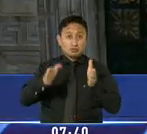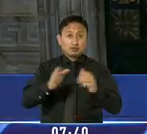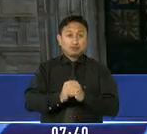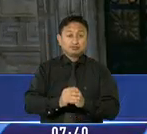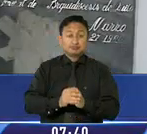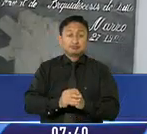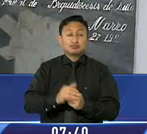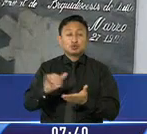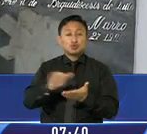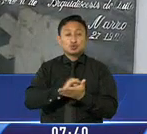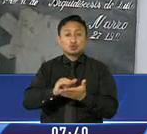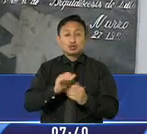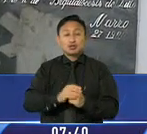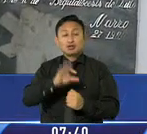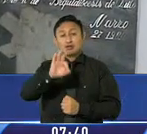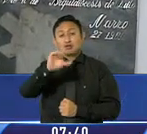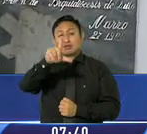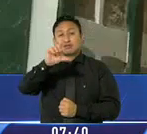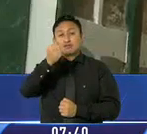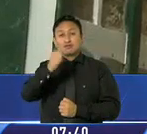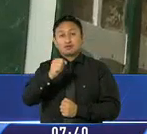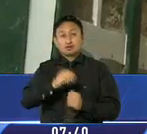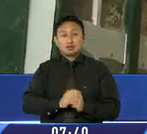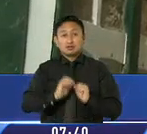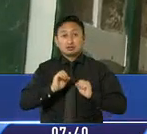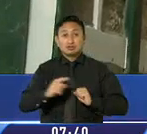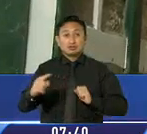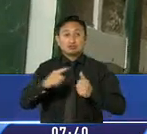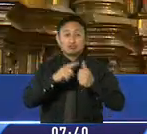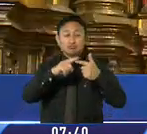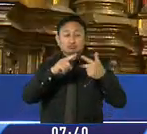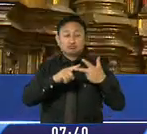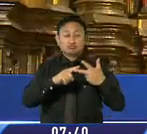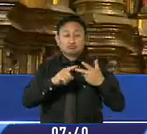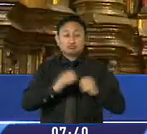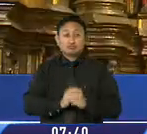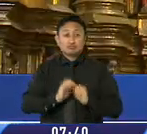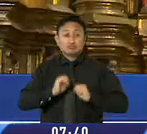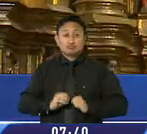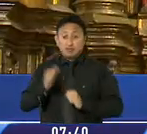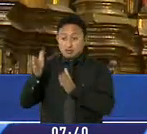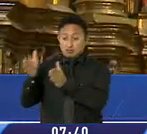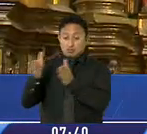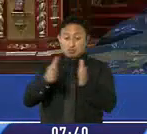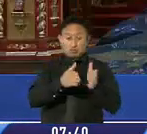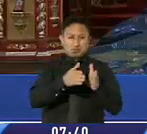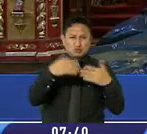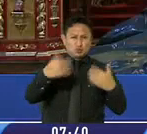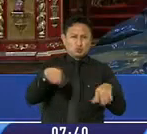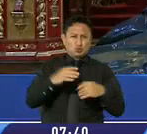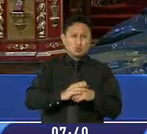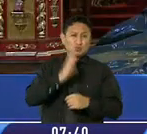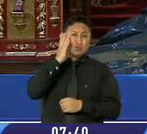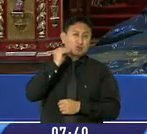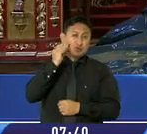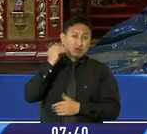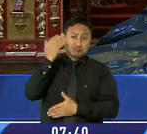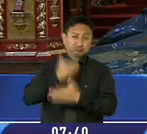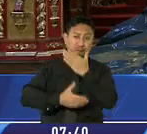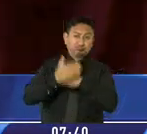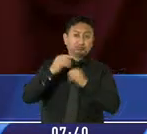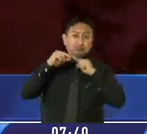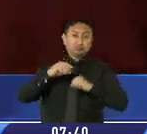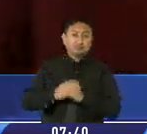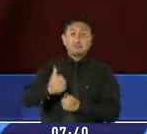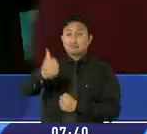José de Sucre, Juan José Flores, García Moreno e Ignacio de 20 milla. Cada espacio de lugar está lleno de historia. Detrás del altar mayor hay un